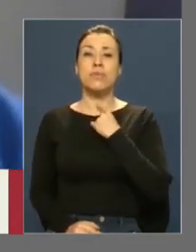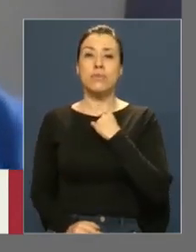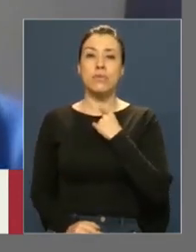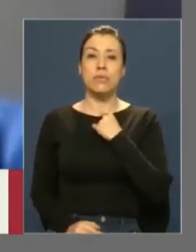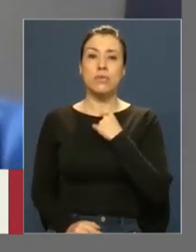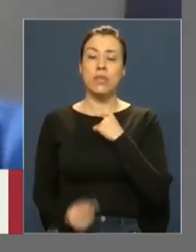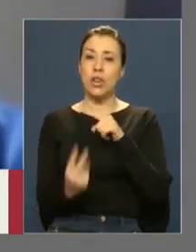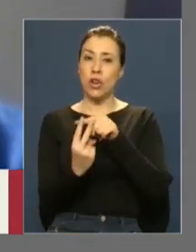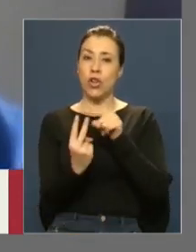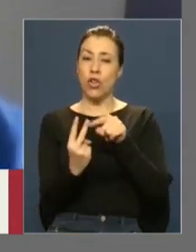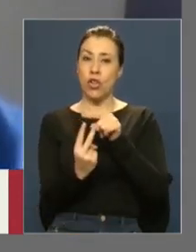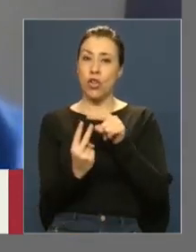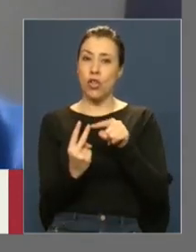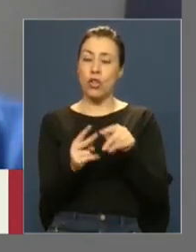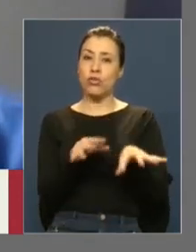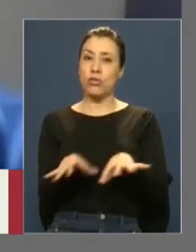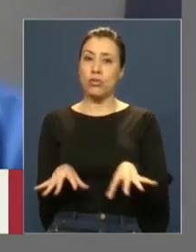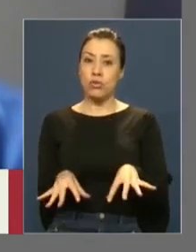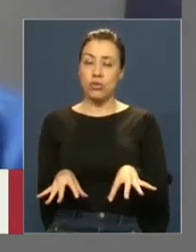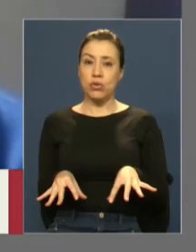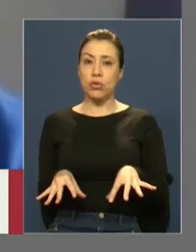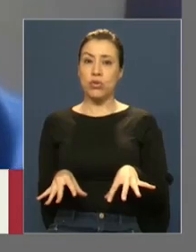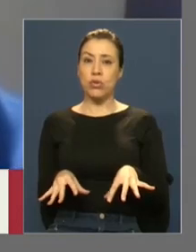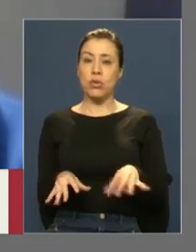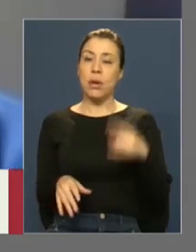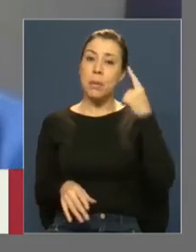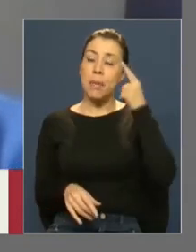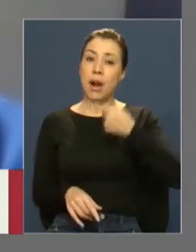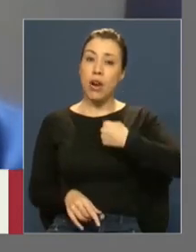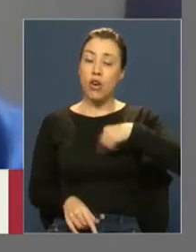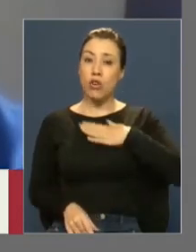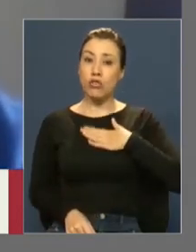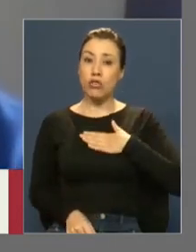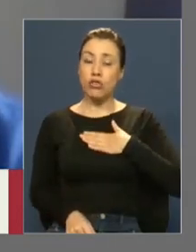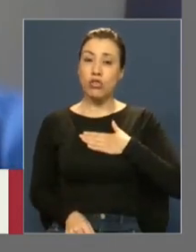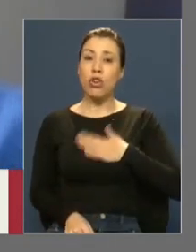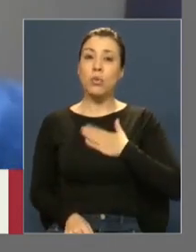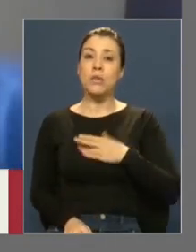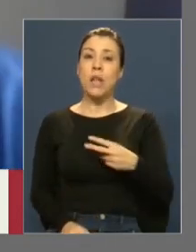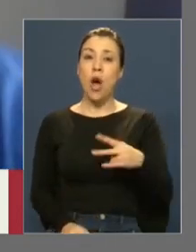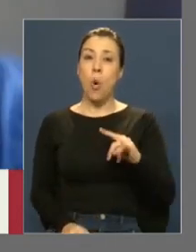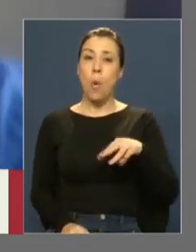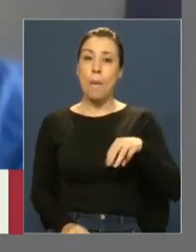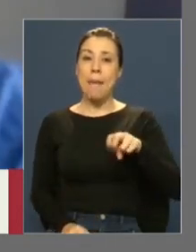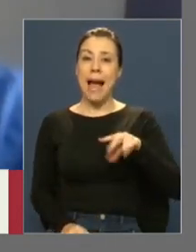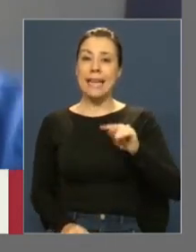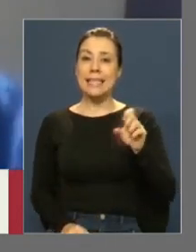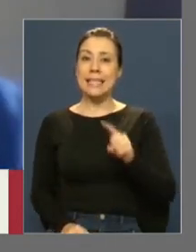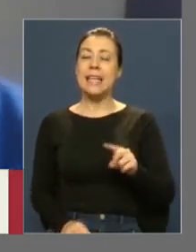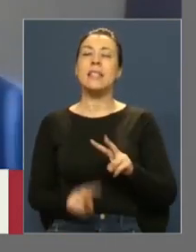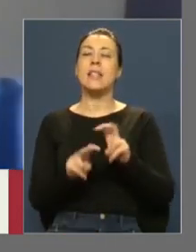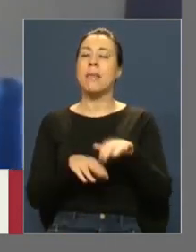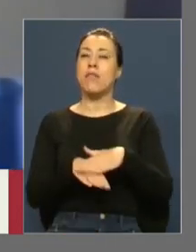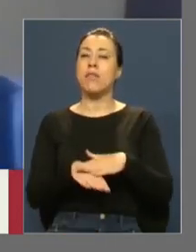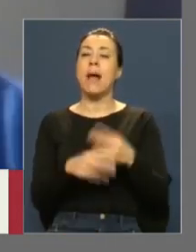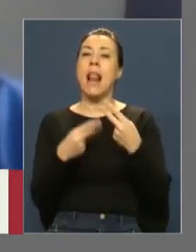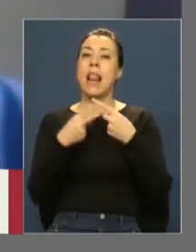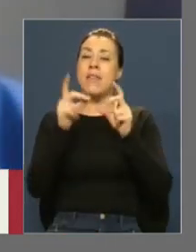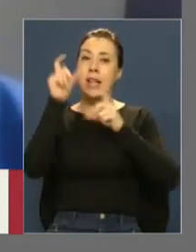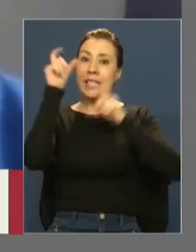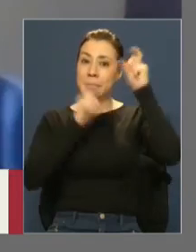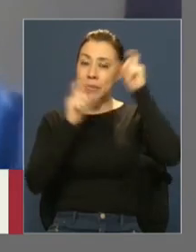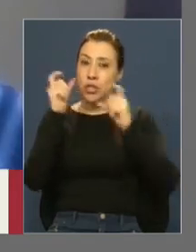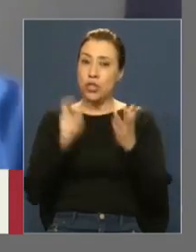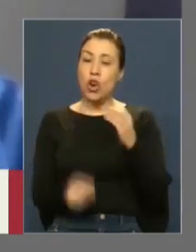dos derechos o cuestiones que para los humanistas son fundamentales, que son la libertad de expresión por una